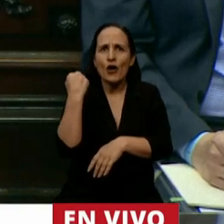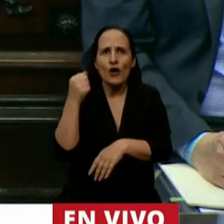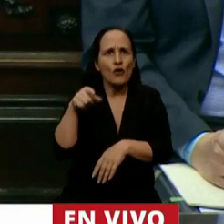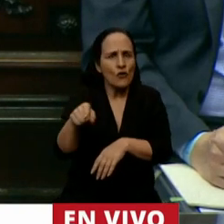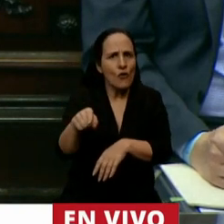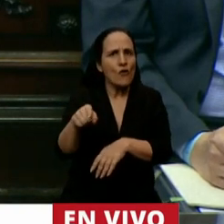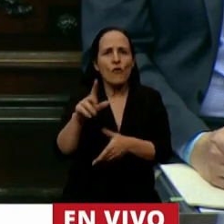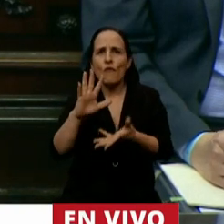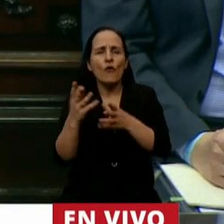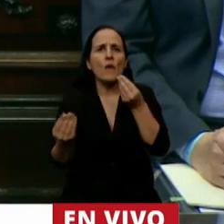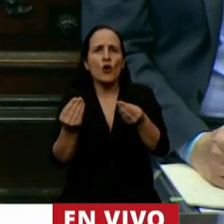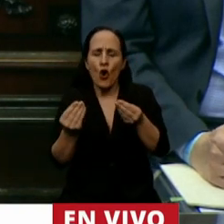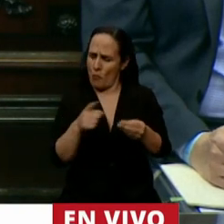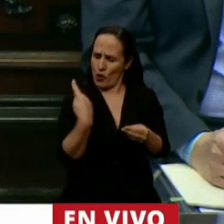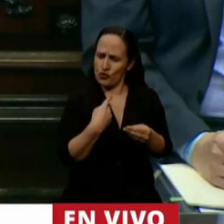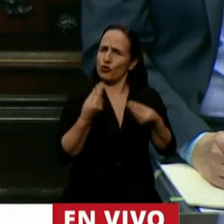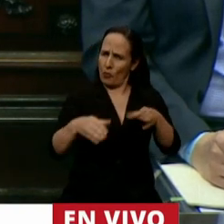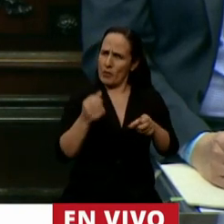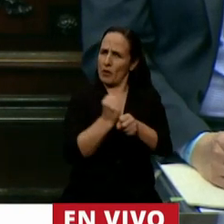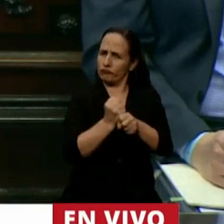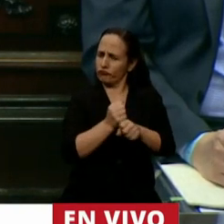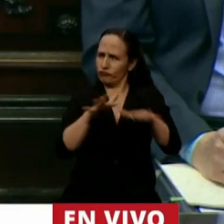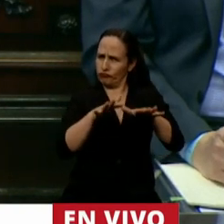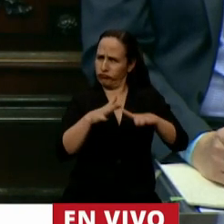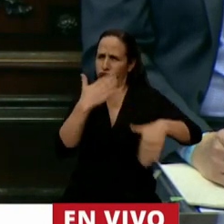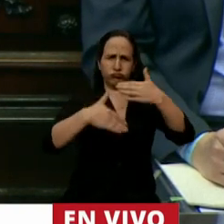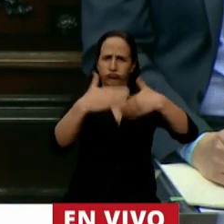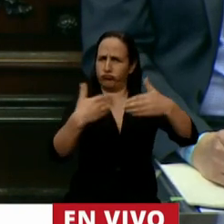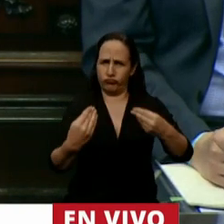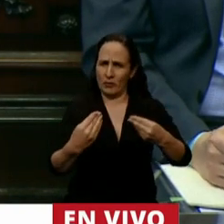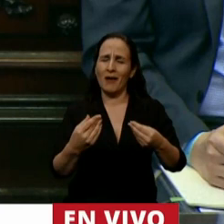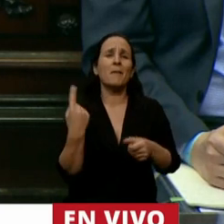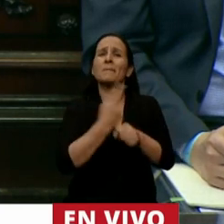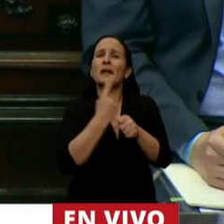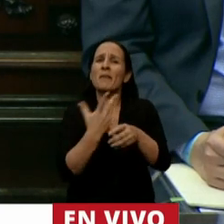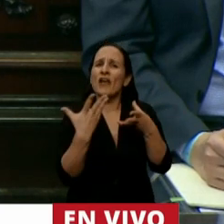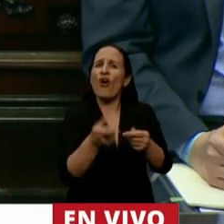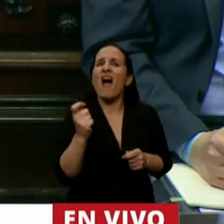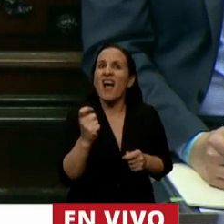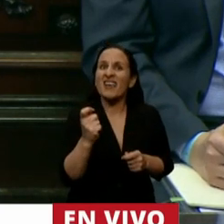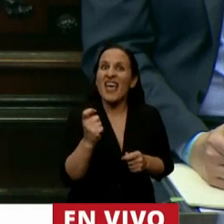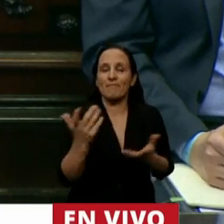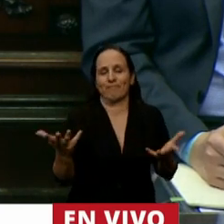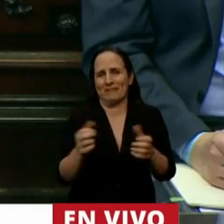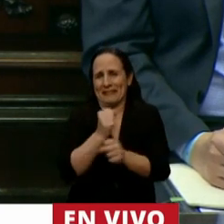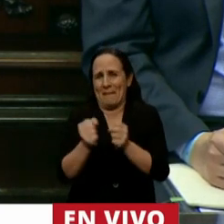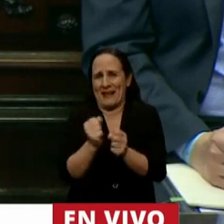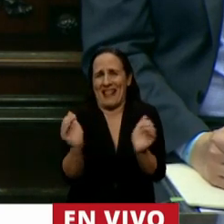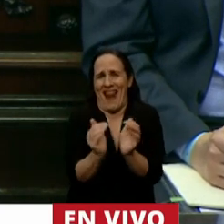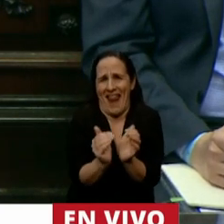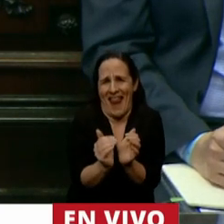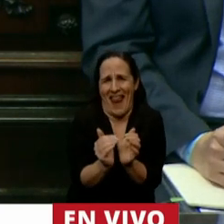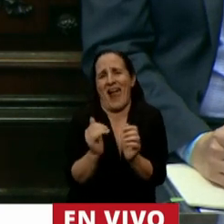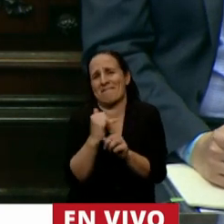y arrancamos obviamente por los demás abajo arrancamos por nuestras micropymes por nuestras pymes